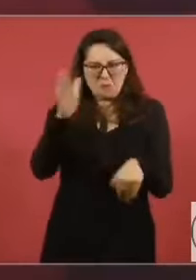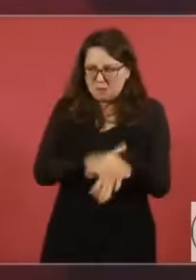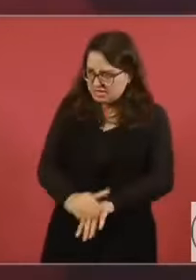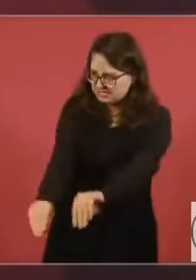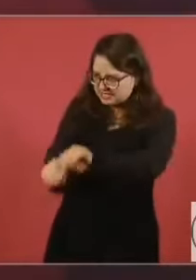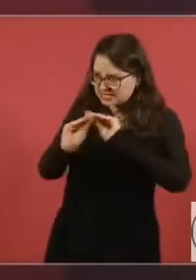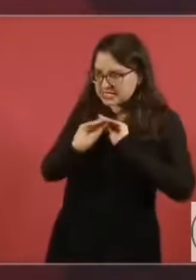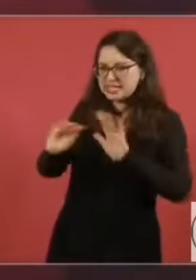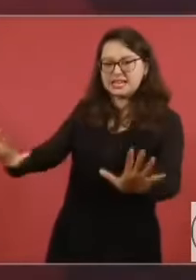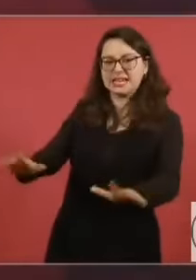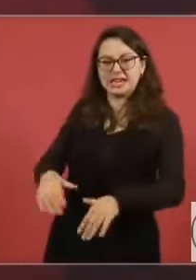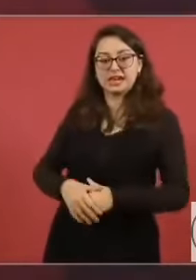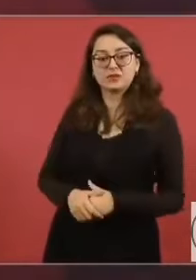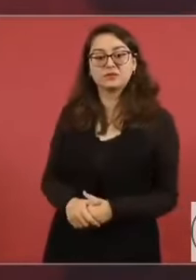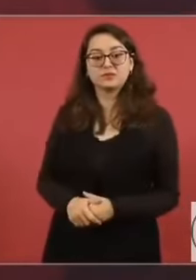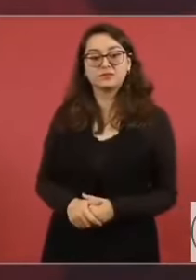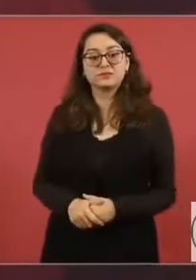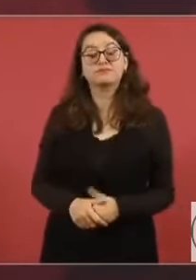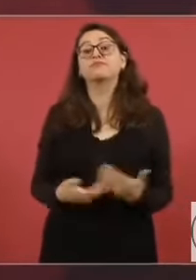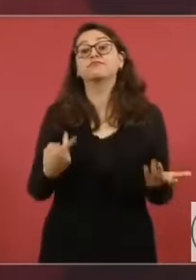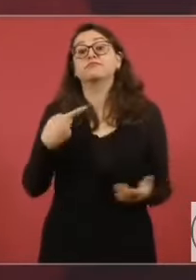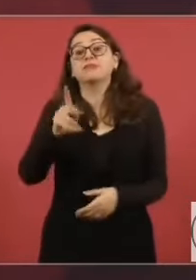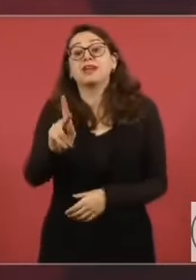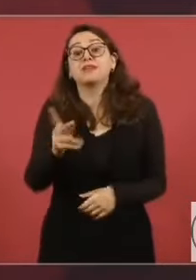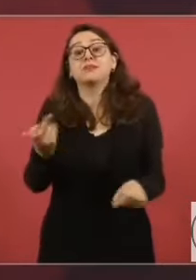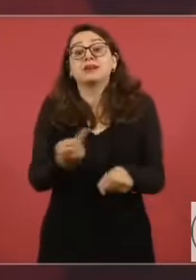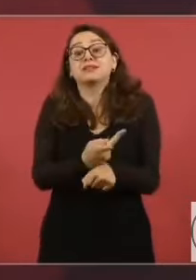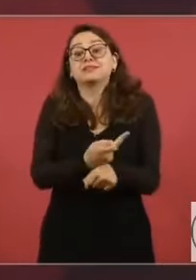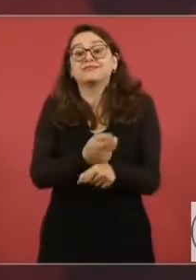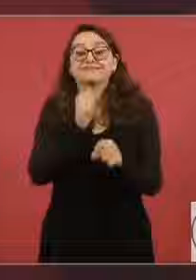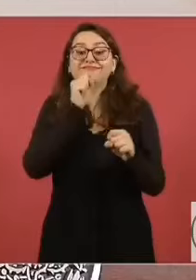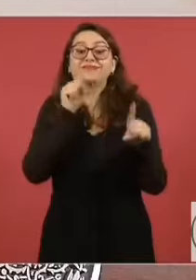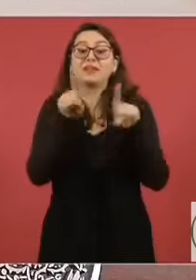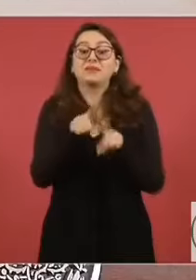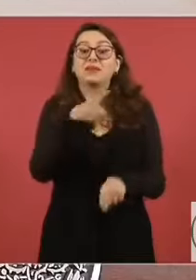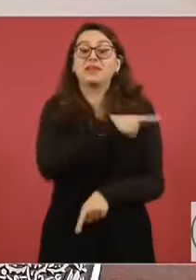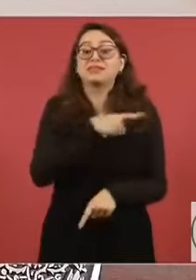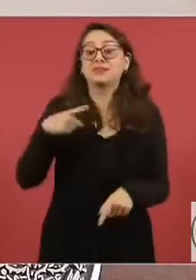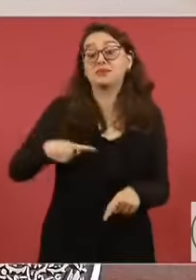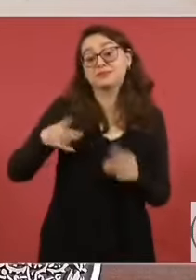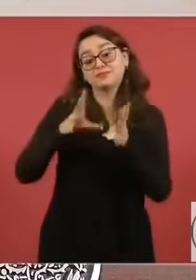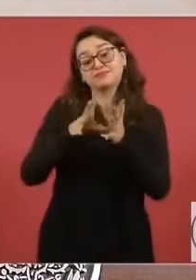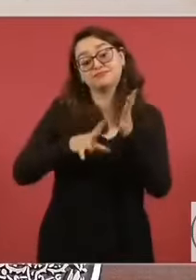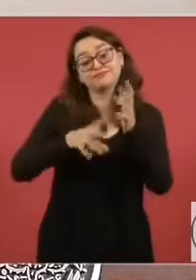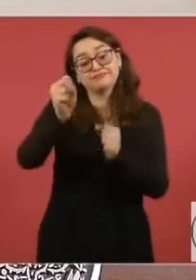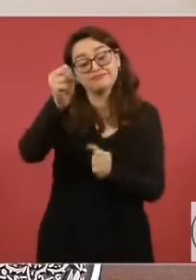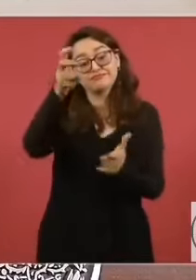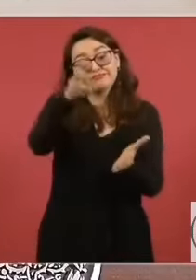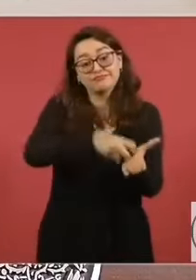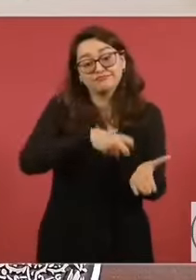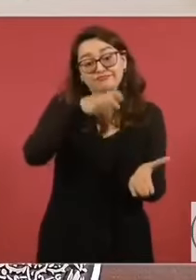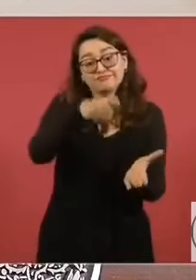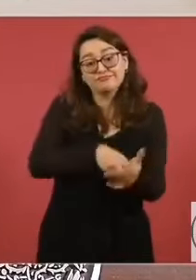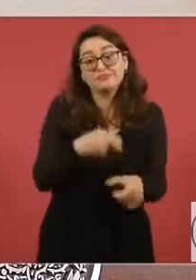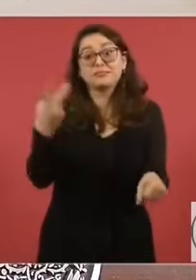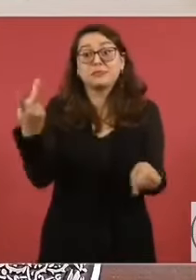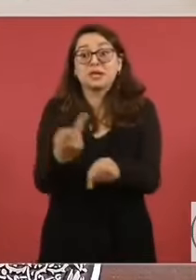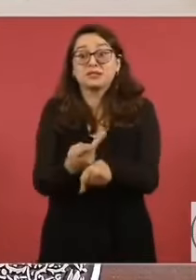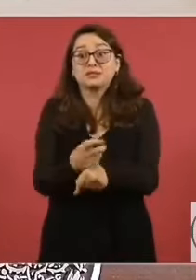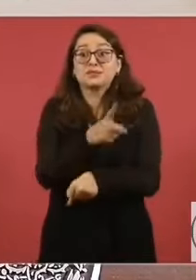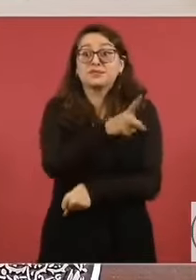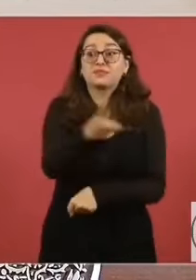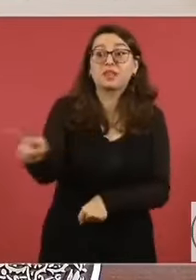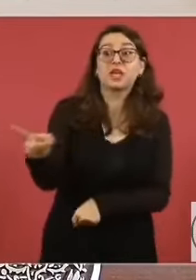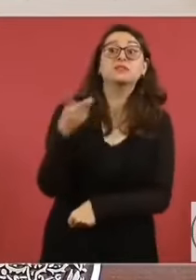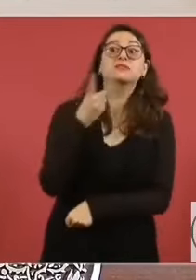Pero también es reforma constitucional. Si no se tiene a los diputados, a